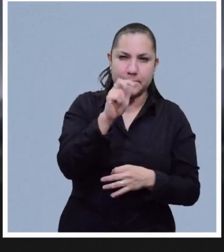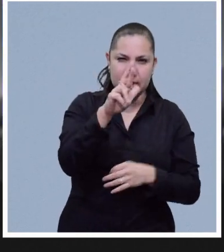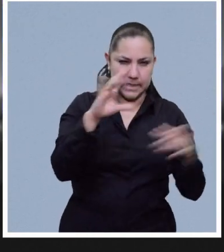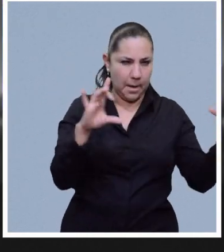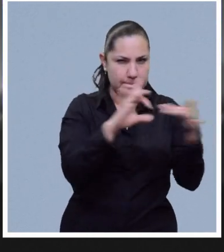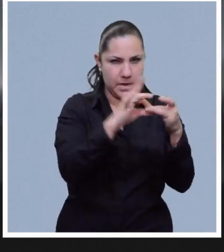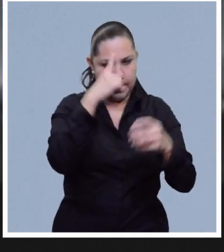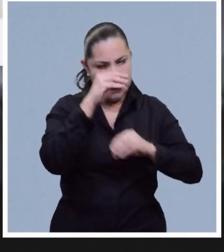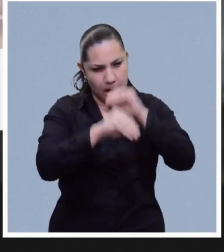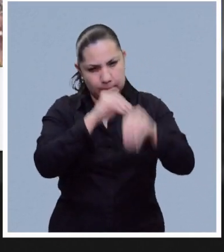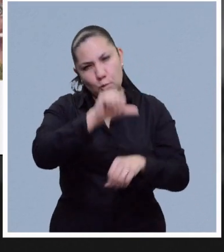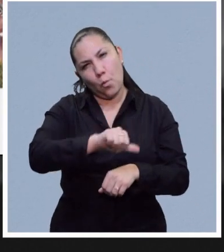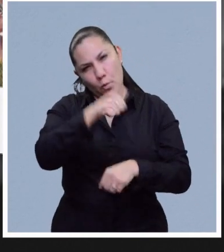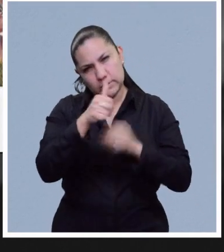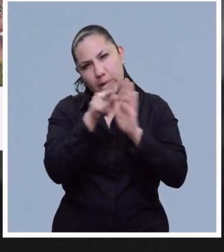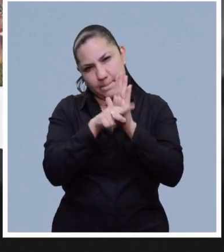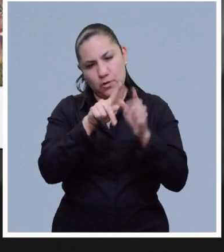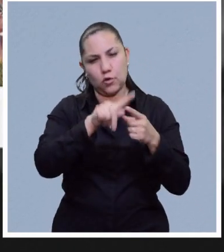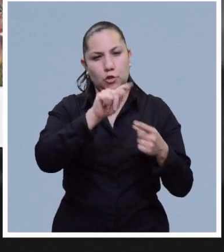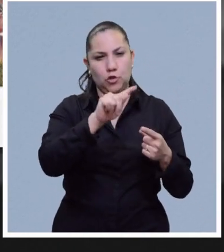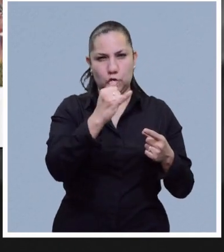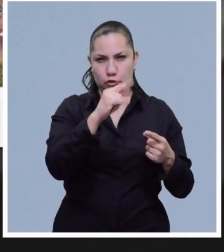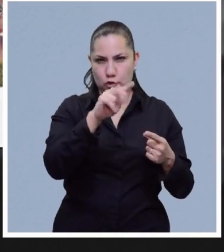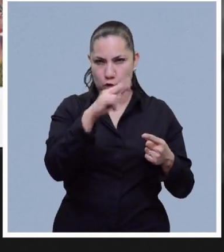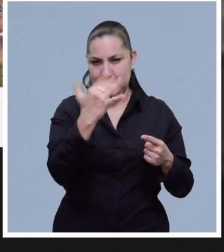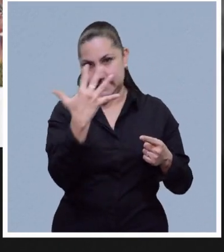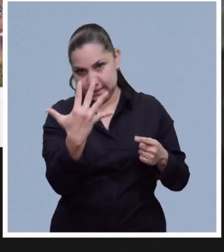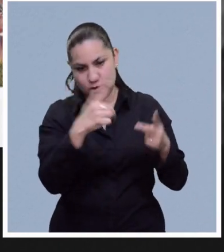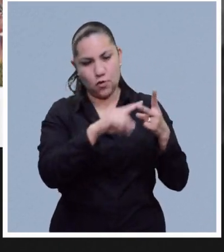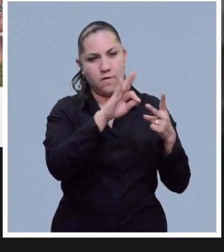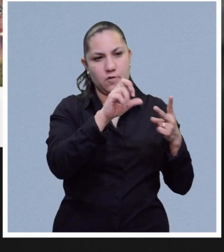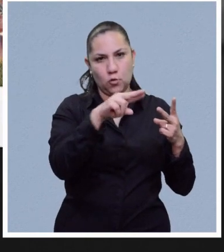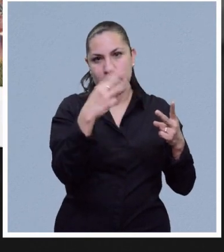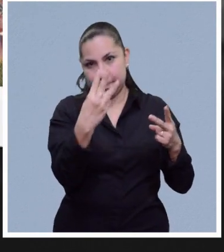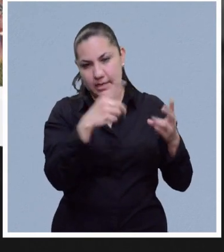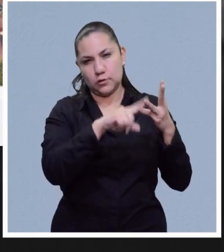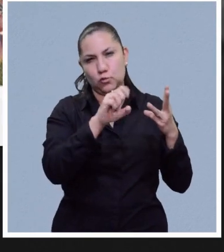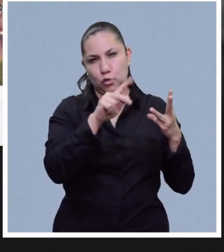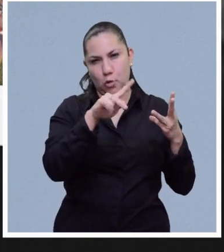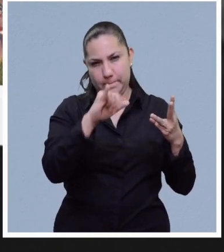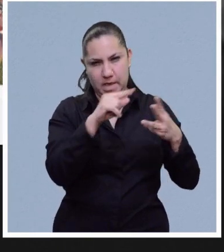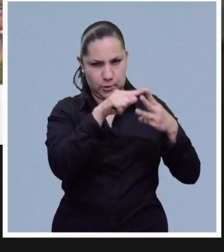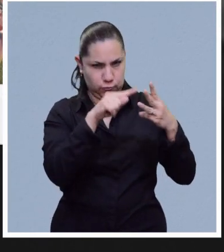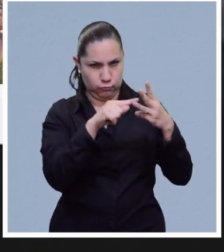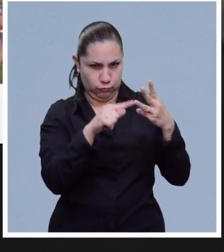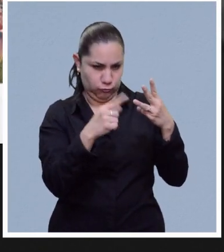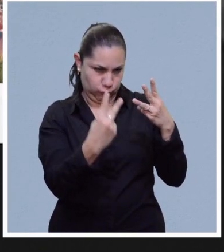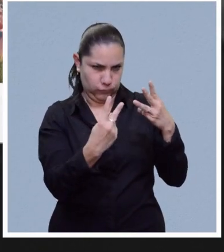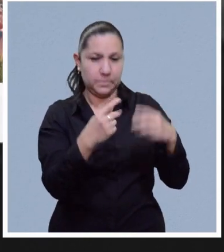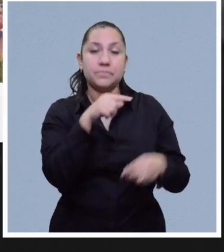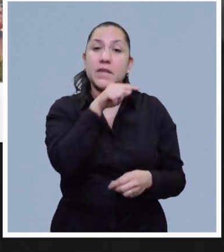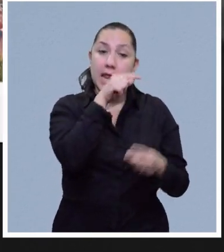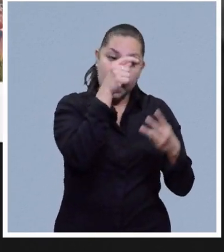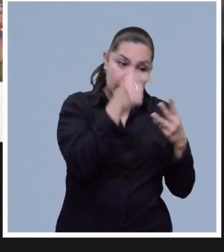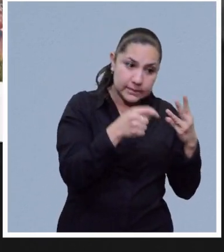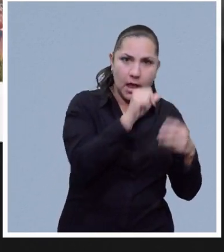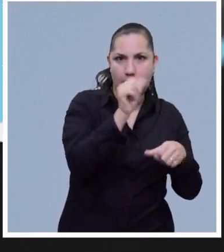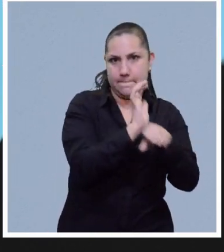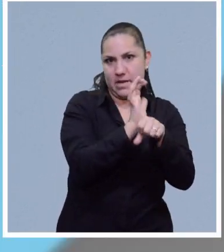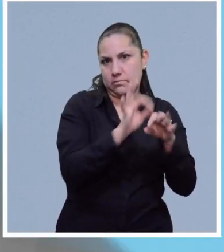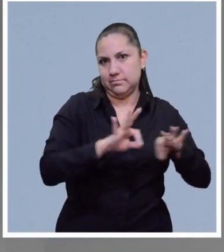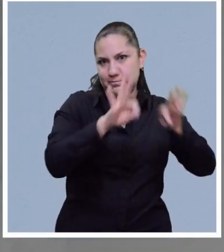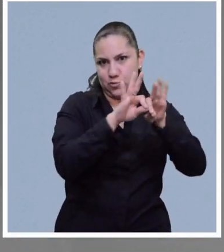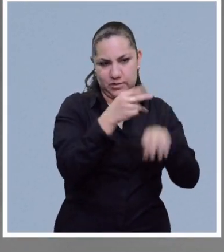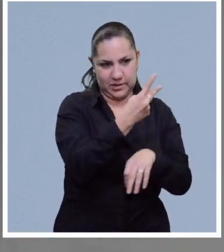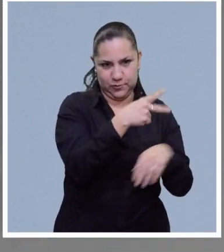junto a Pixar en el desarrollo de las secuelas de Toy Story 5, Frozen 3 y Zootopia 2, algunas de las franquicias animadas más importantes de la